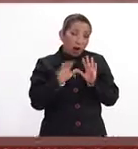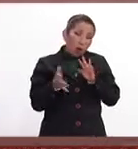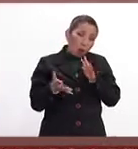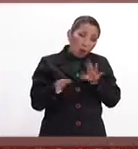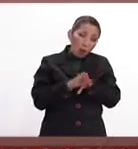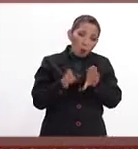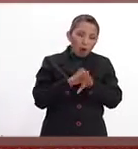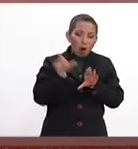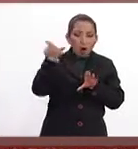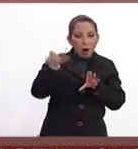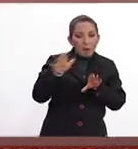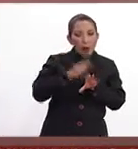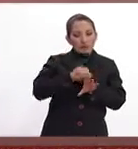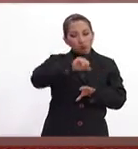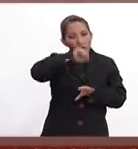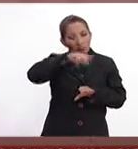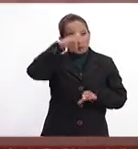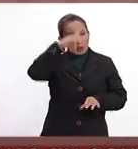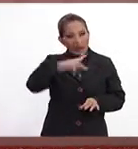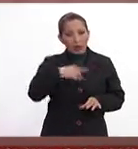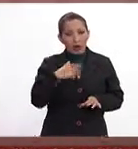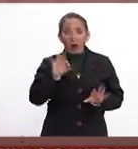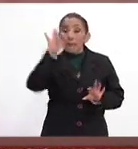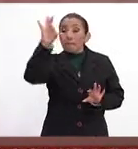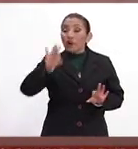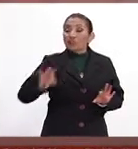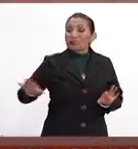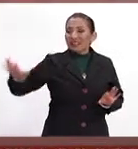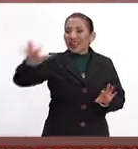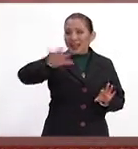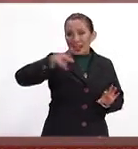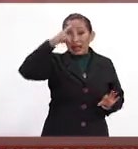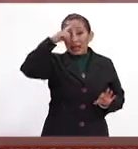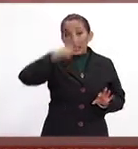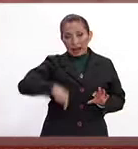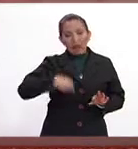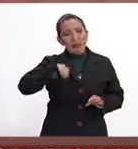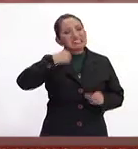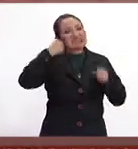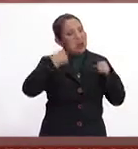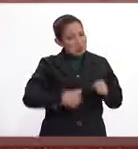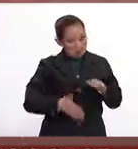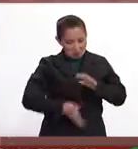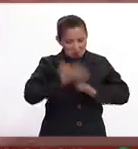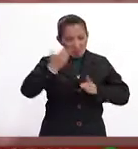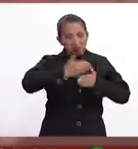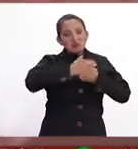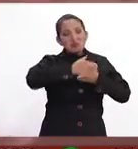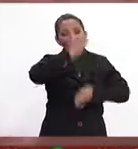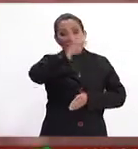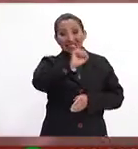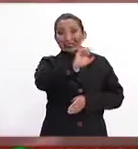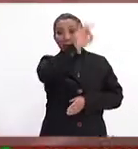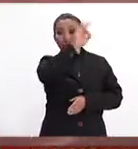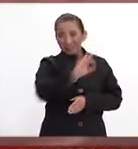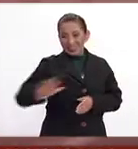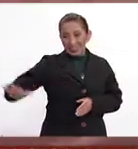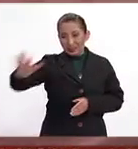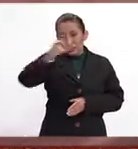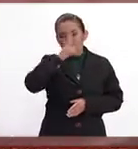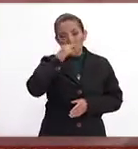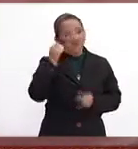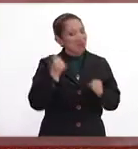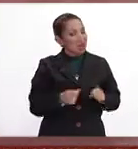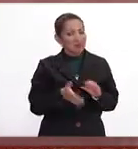actitud más nacionalista, esto es el porcentaje de gente que cree que se va a construir el muro. 60% de la gente